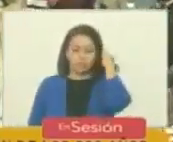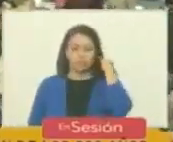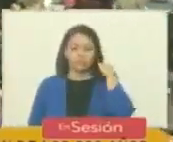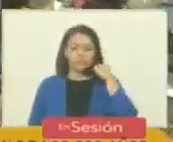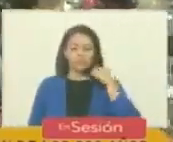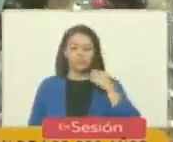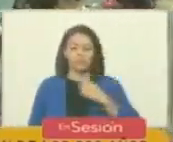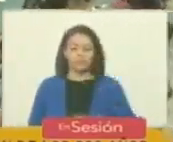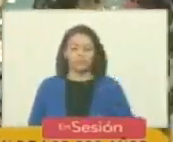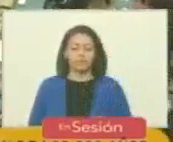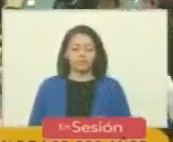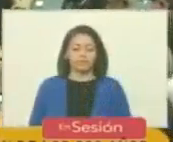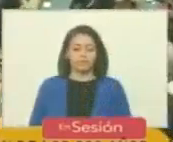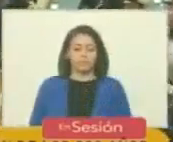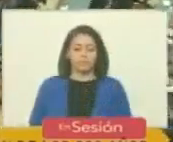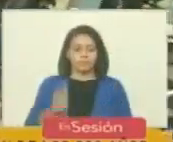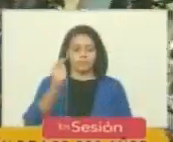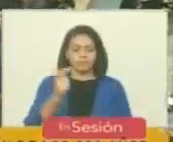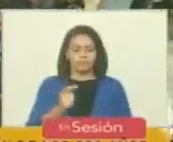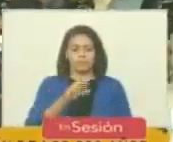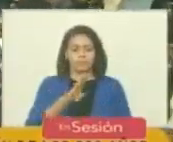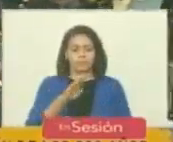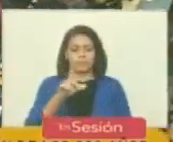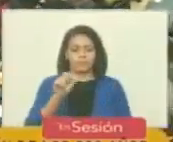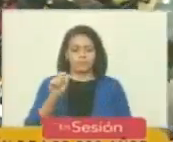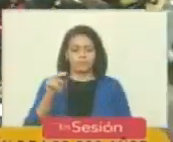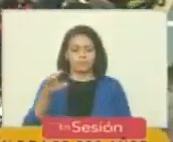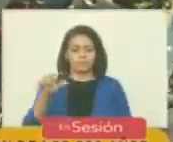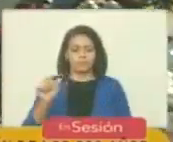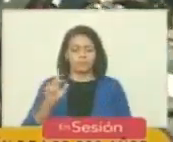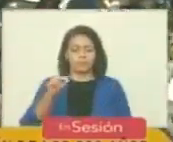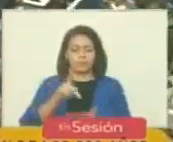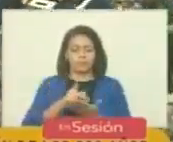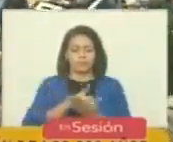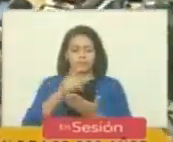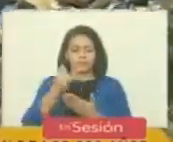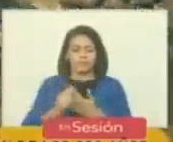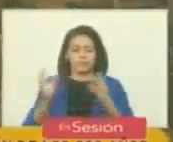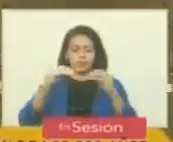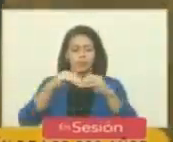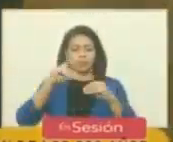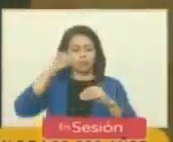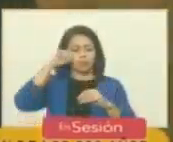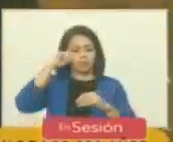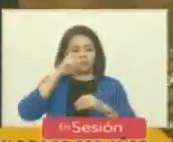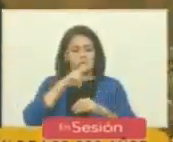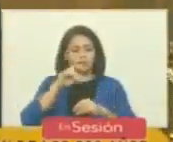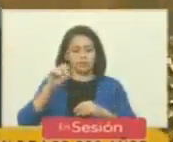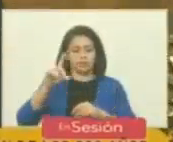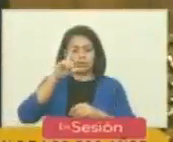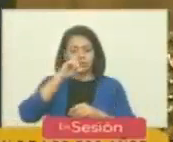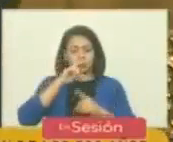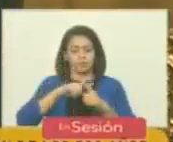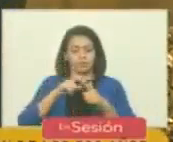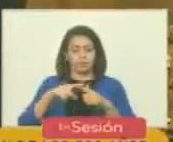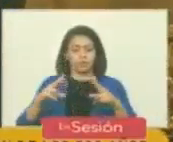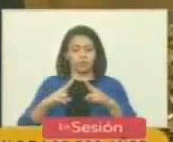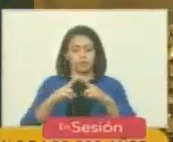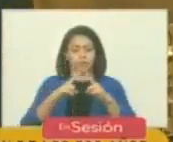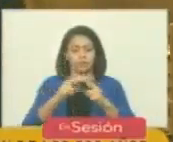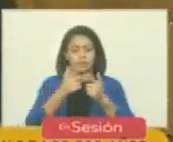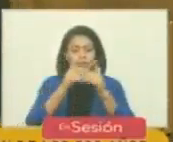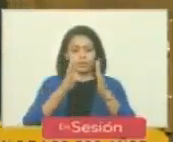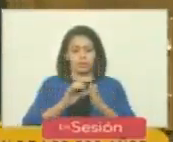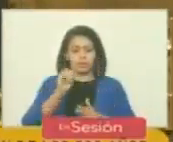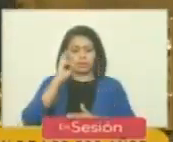intervención la diputada blanca y cao ante el proyecto de acuerdo en conmemoración a los 200 años del encuentro del